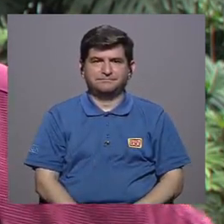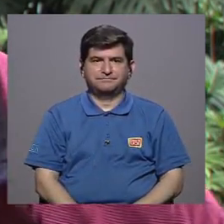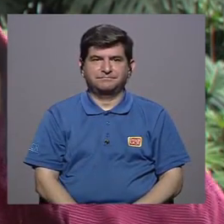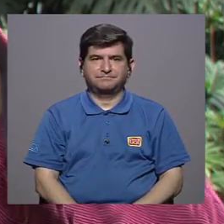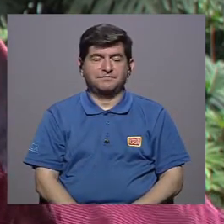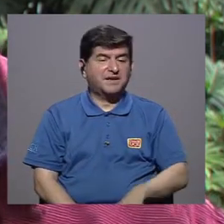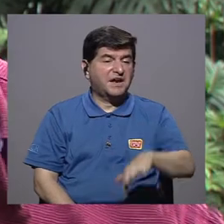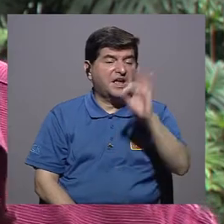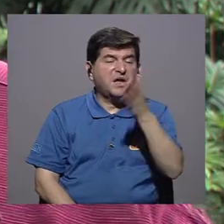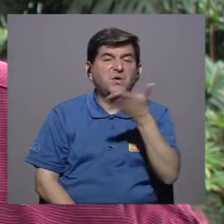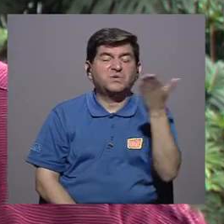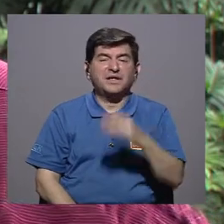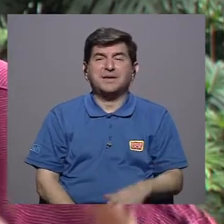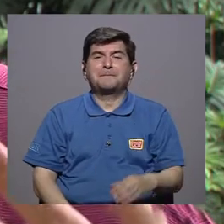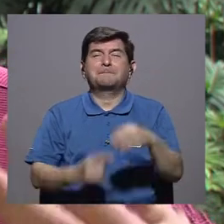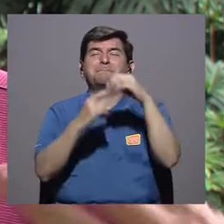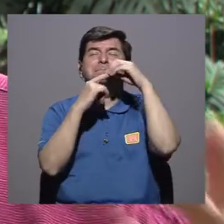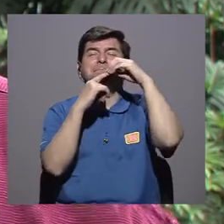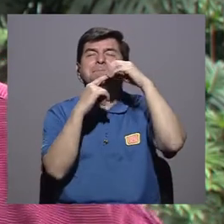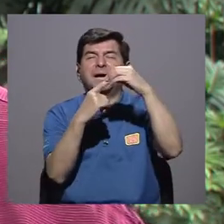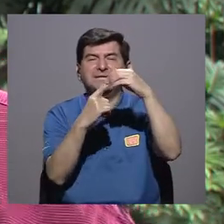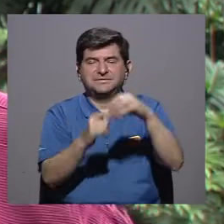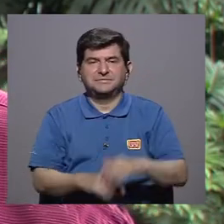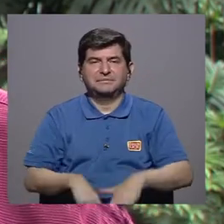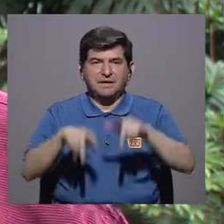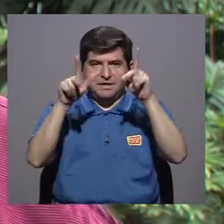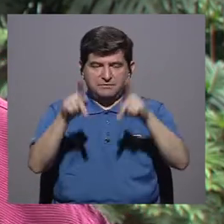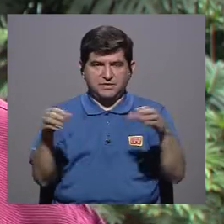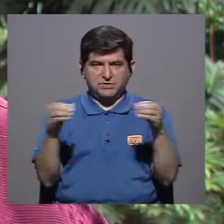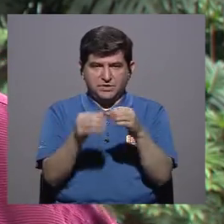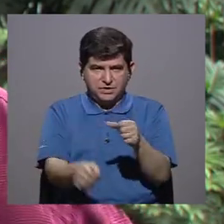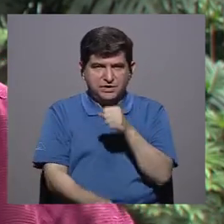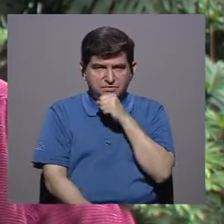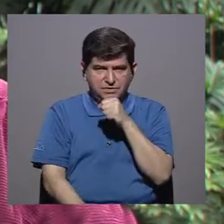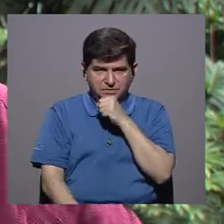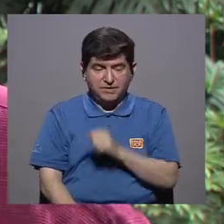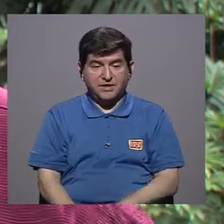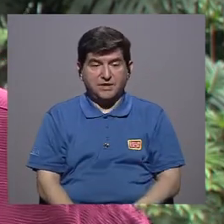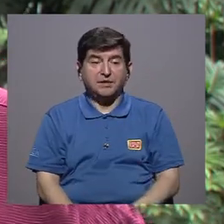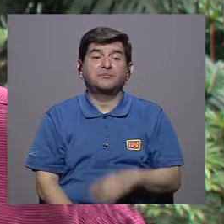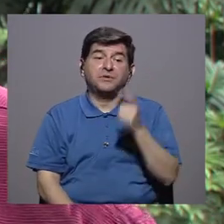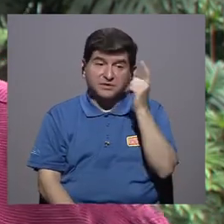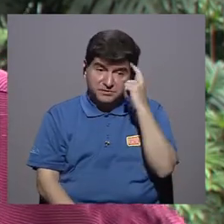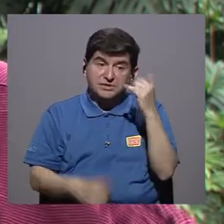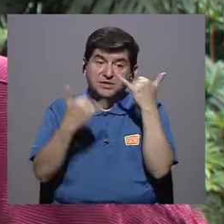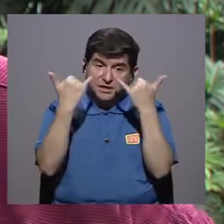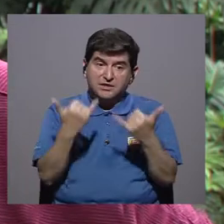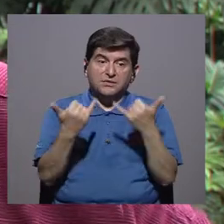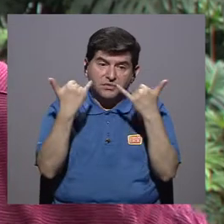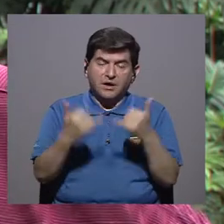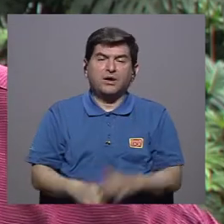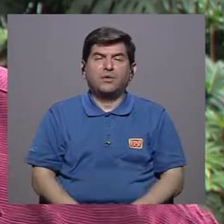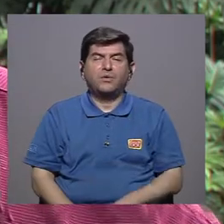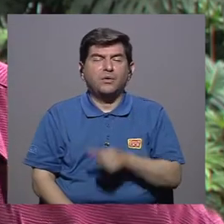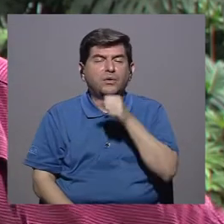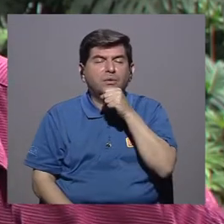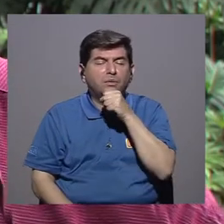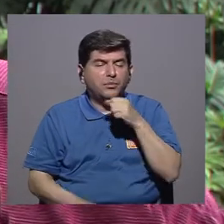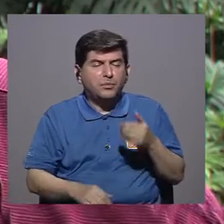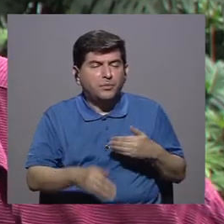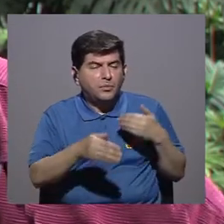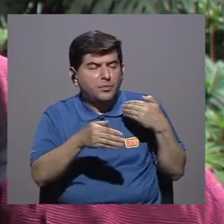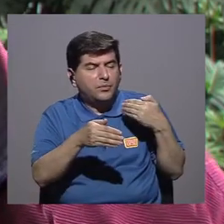y que lo que hallaron es que principalmente conforme la gente se va haciendo más vieja, pues va pensando en el envejecimiento al que